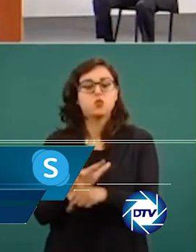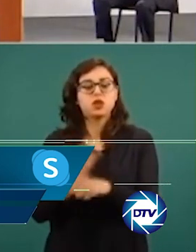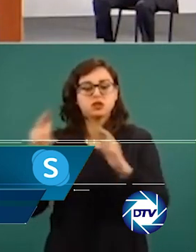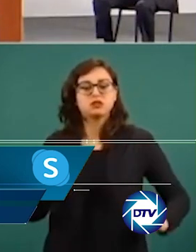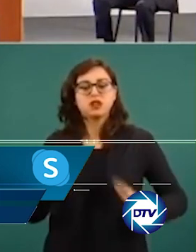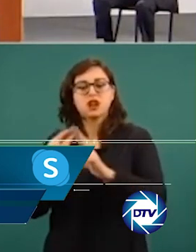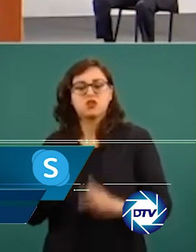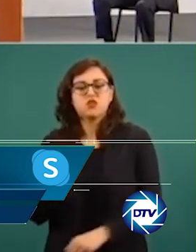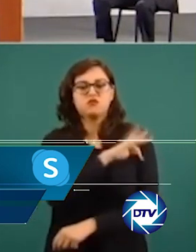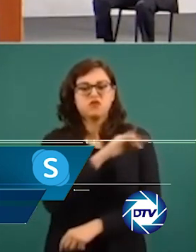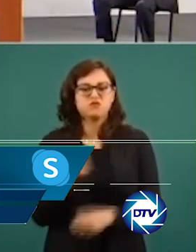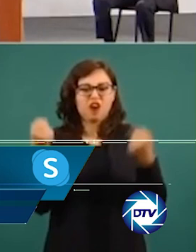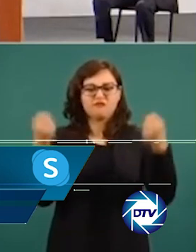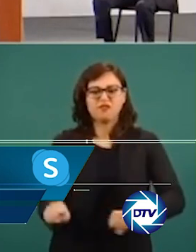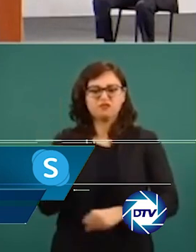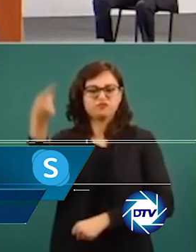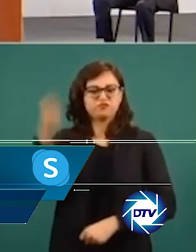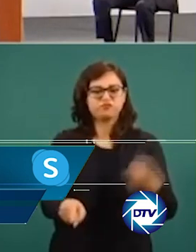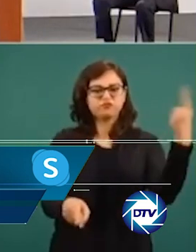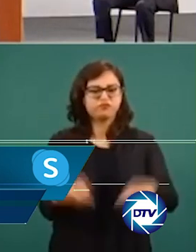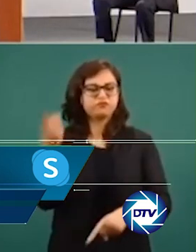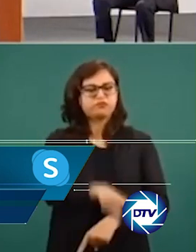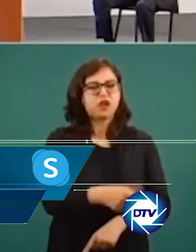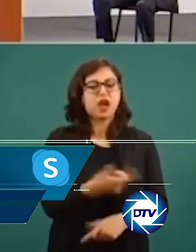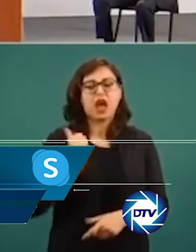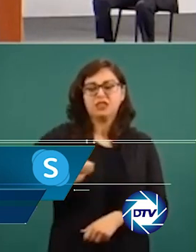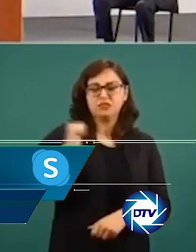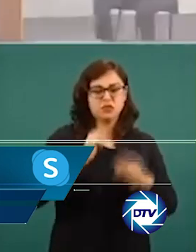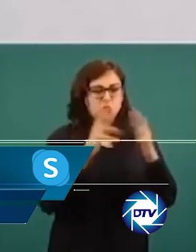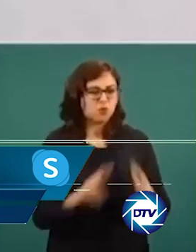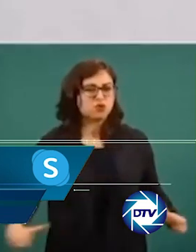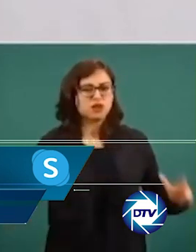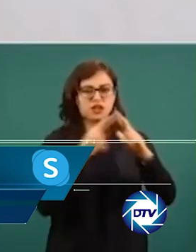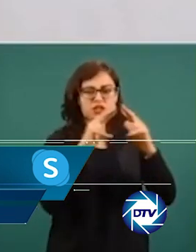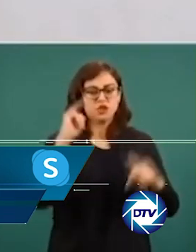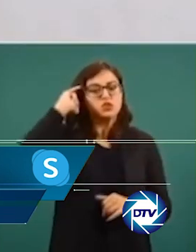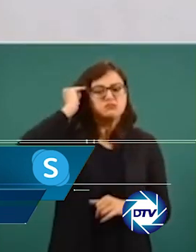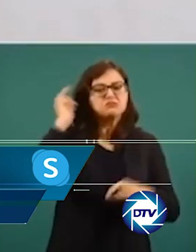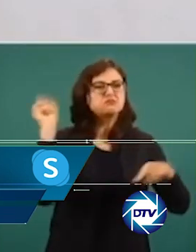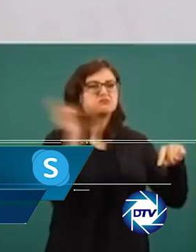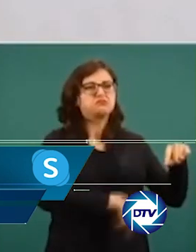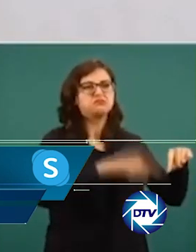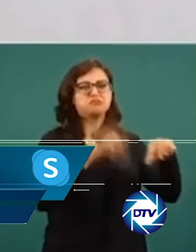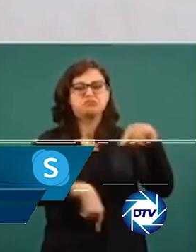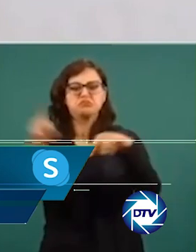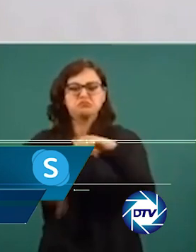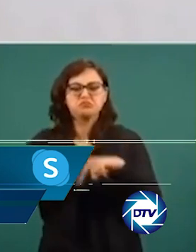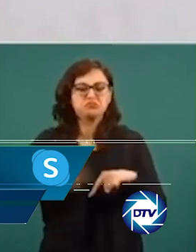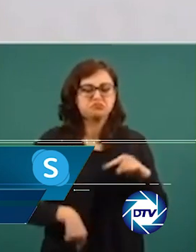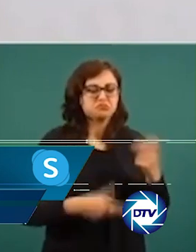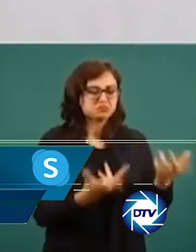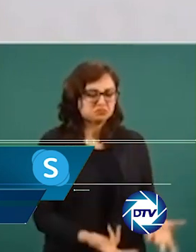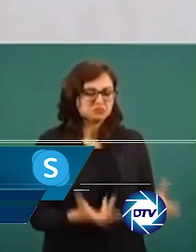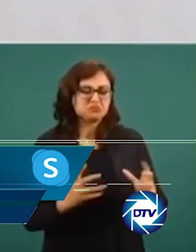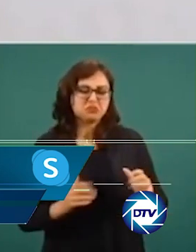españolas habían invertido en México 76.000 millones de dólares, lo que representa el 12% de los